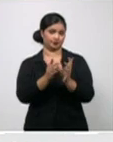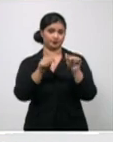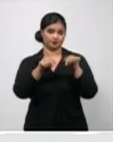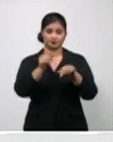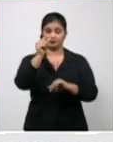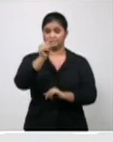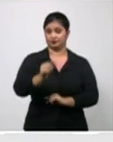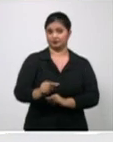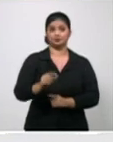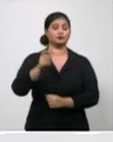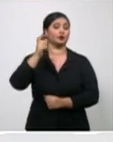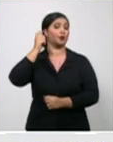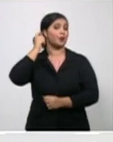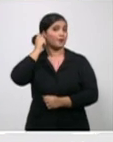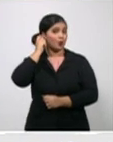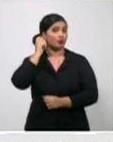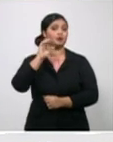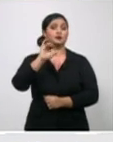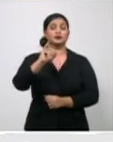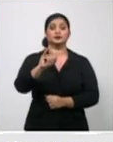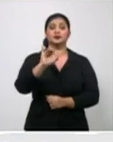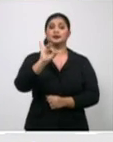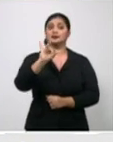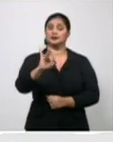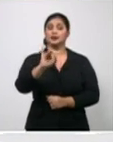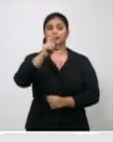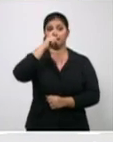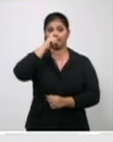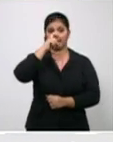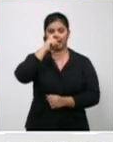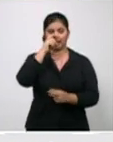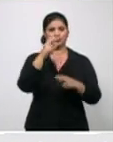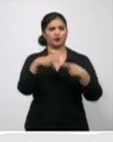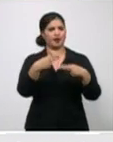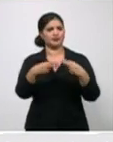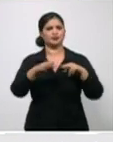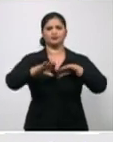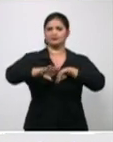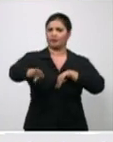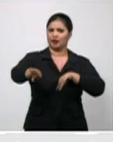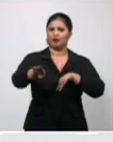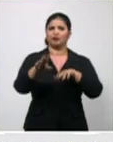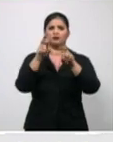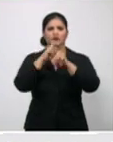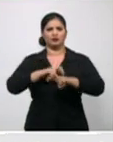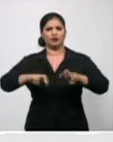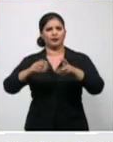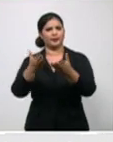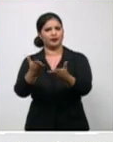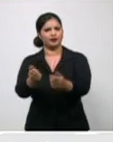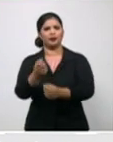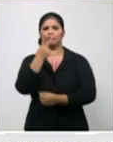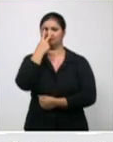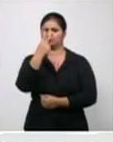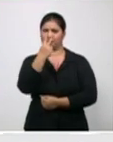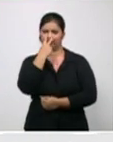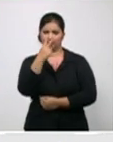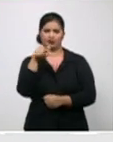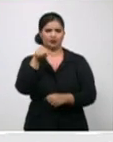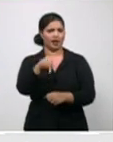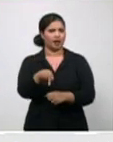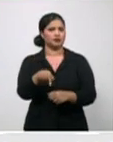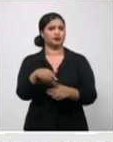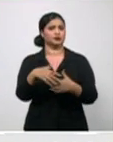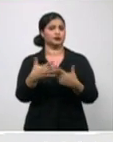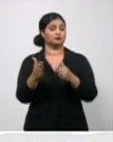se hizo el aislamiento, cuando se empezó a atender, realmente lo que fue una